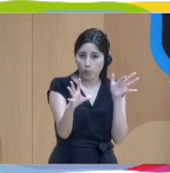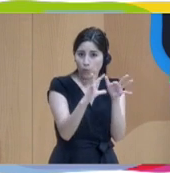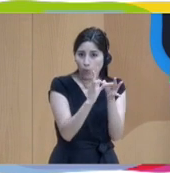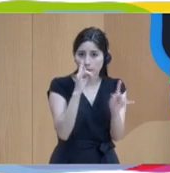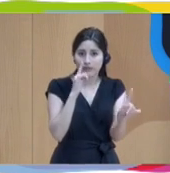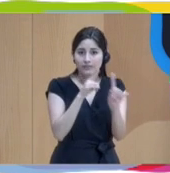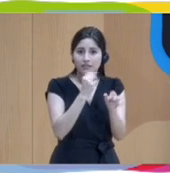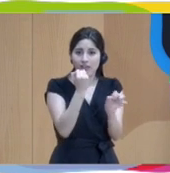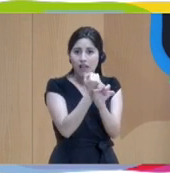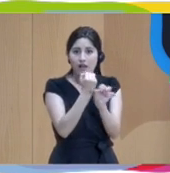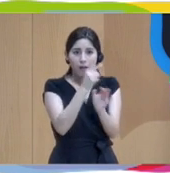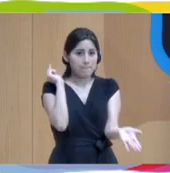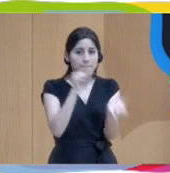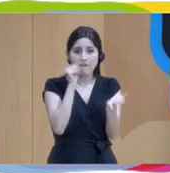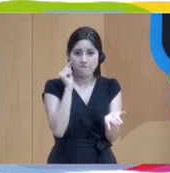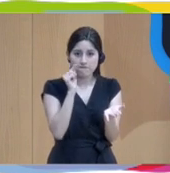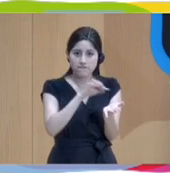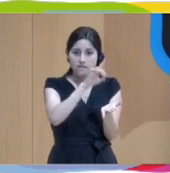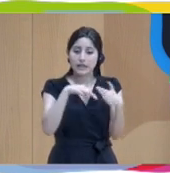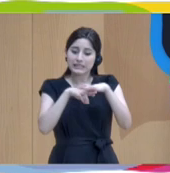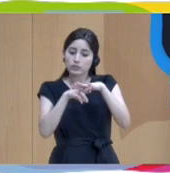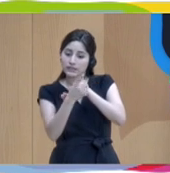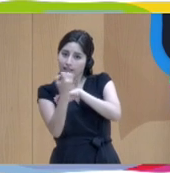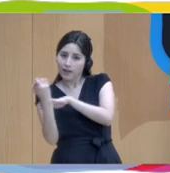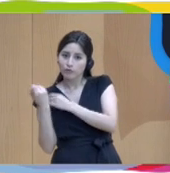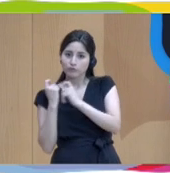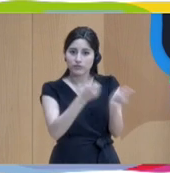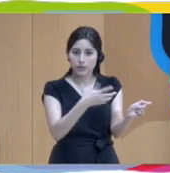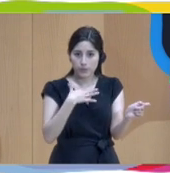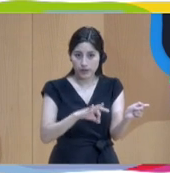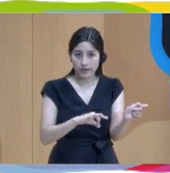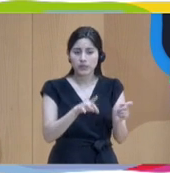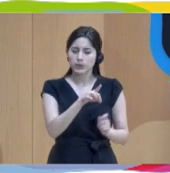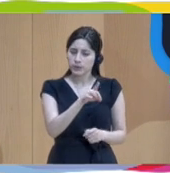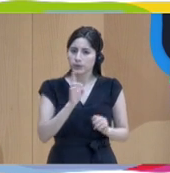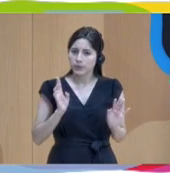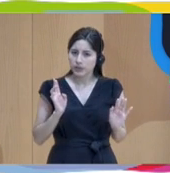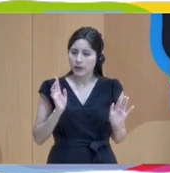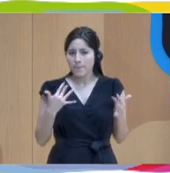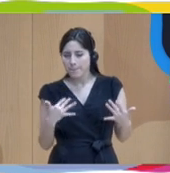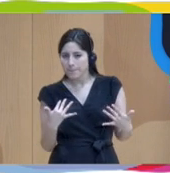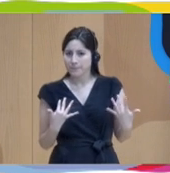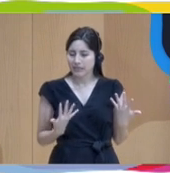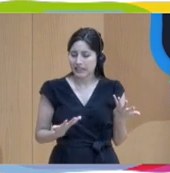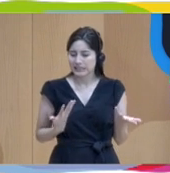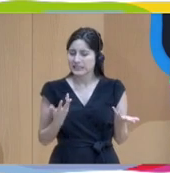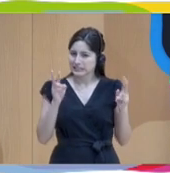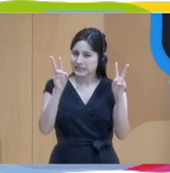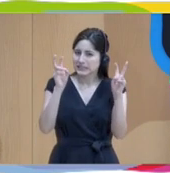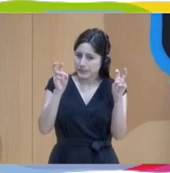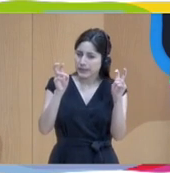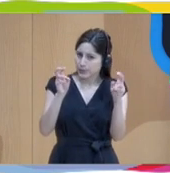rápida y flexible para reunir los recursos necesarios. Esto es un tema muy, muy grande.